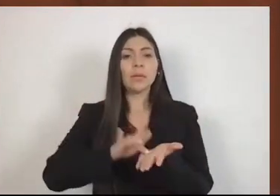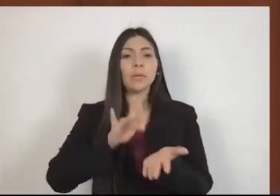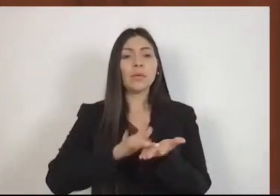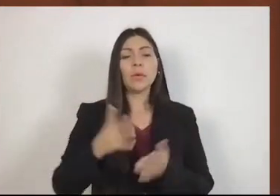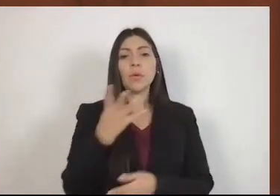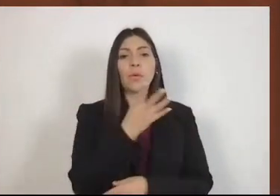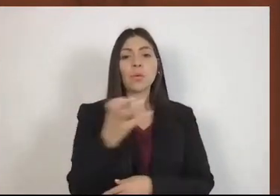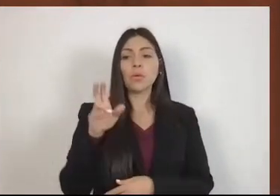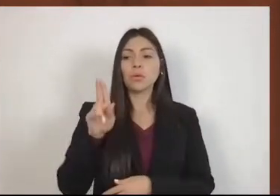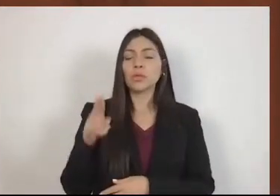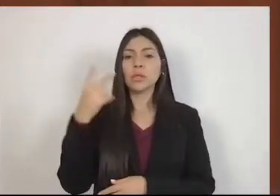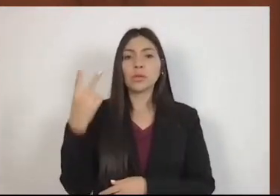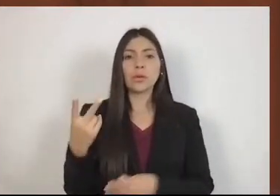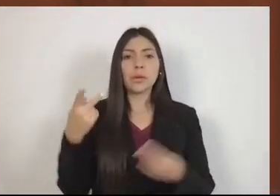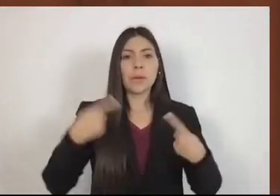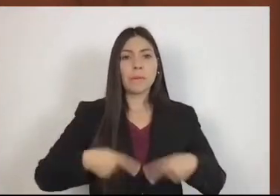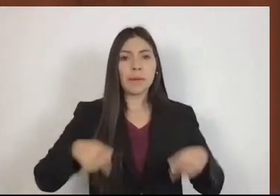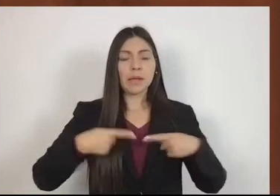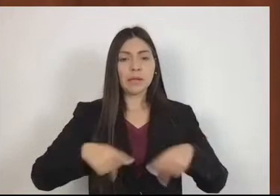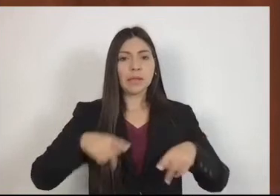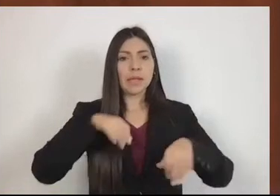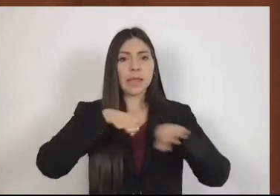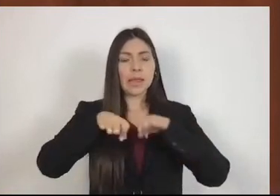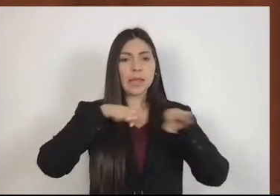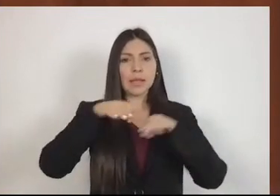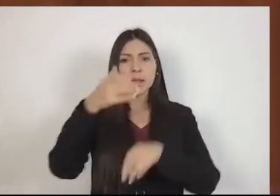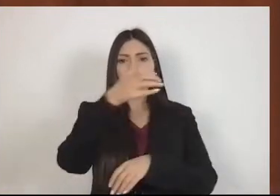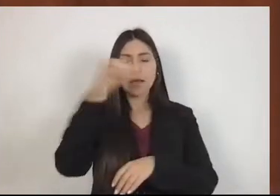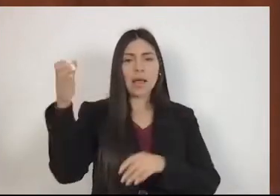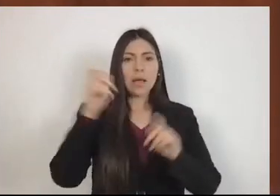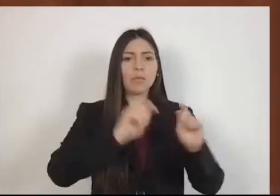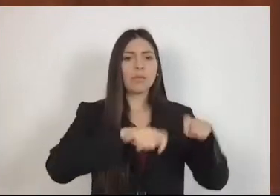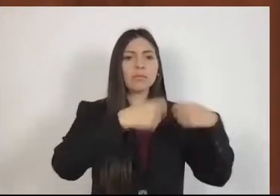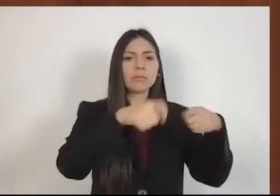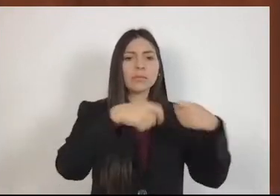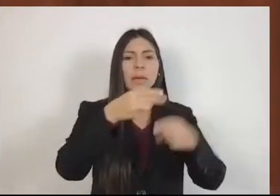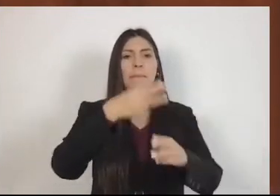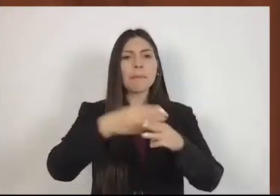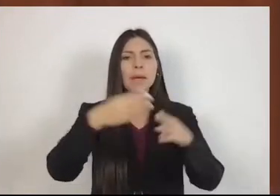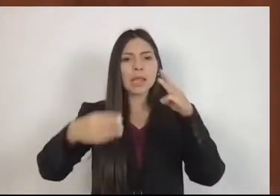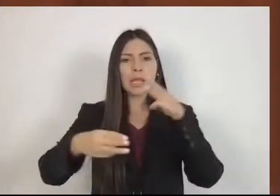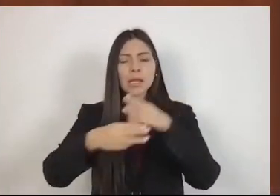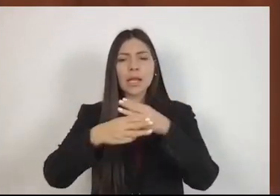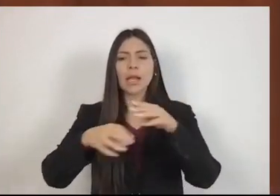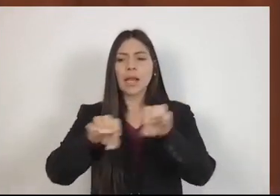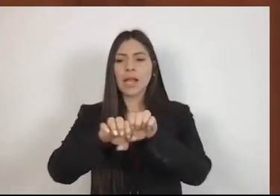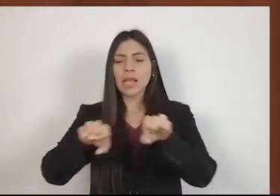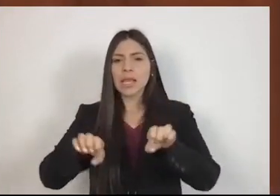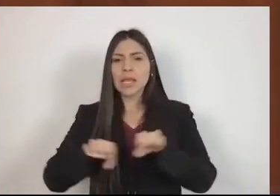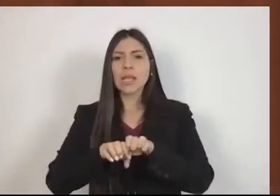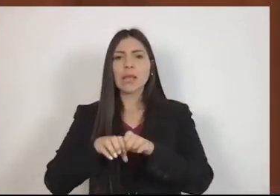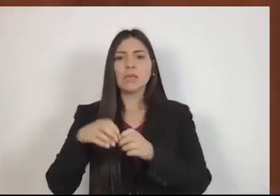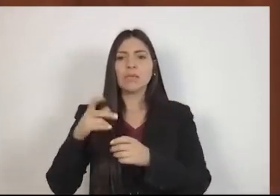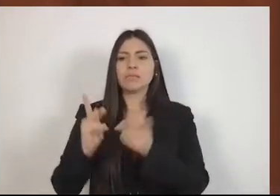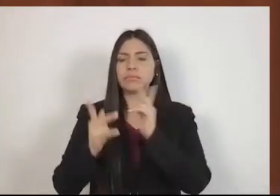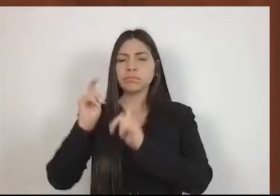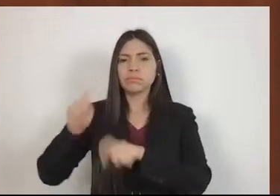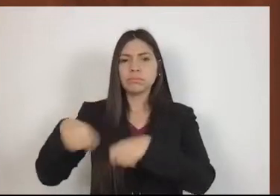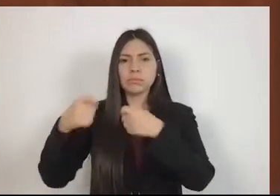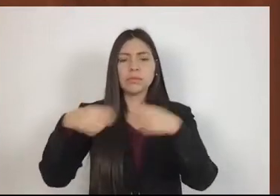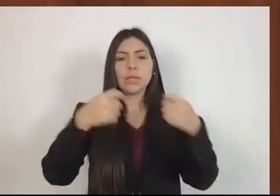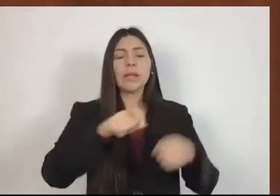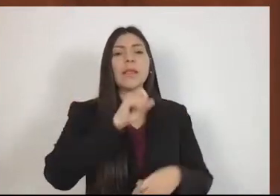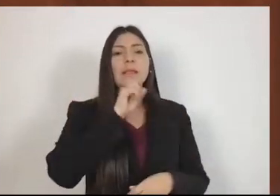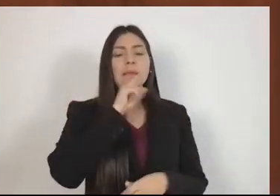productores para la adquisición de planta y equipos. Se trabaja en coordinación con las instancias municipales